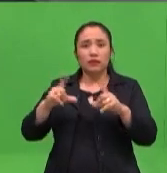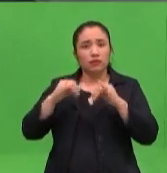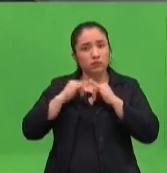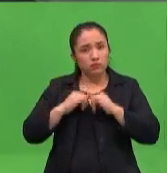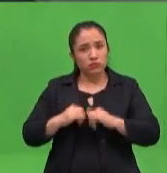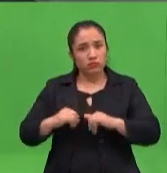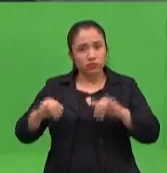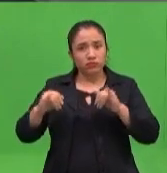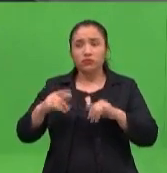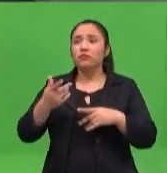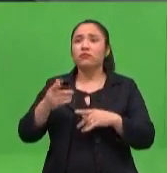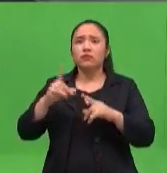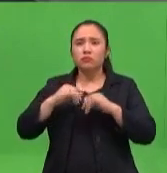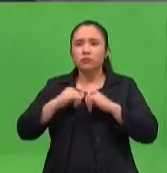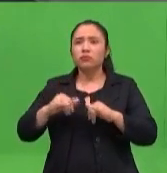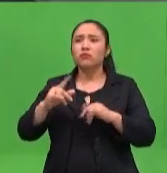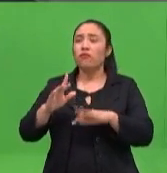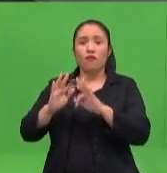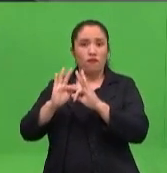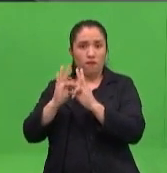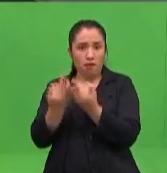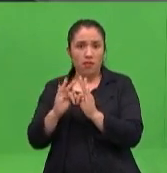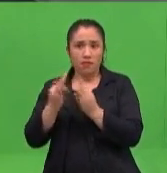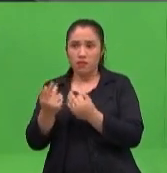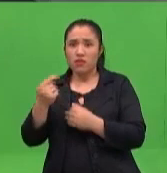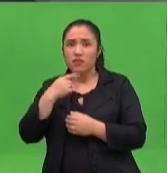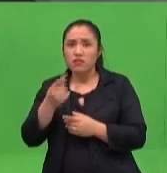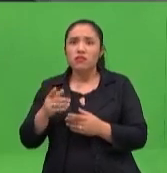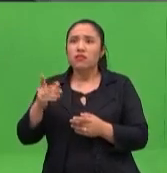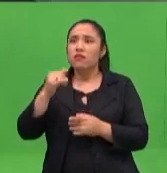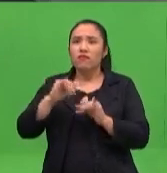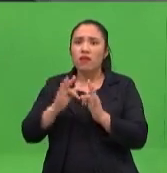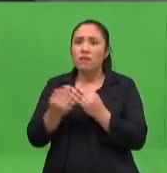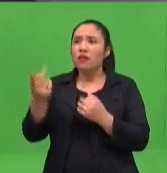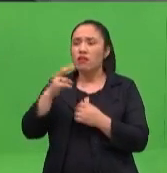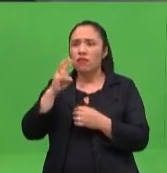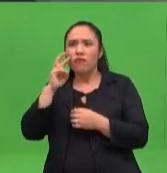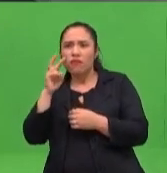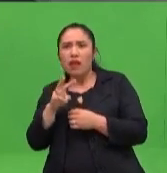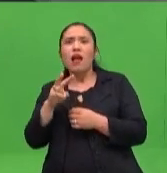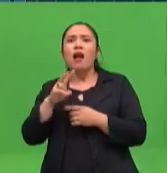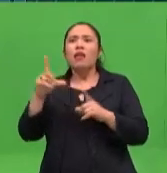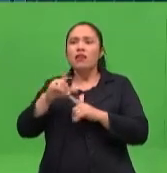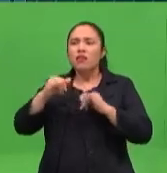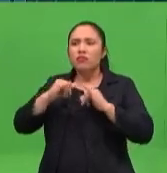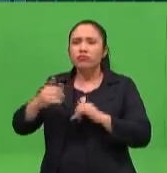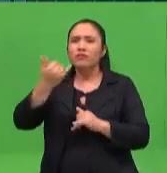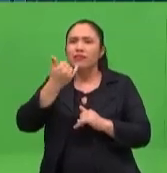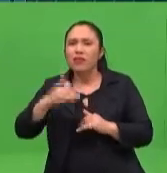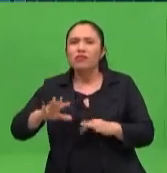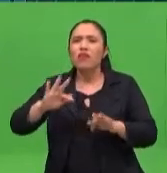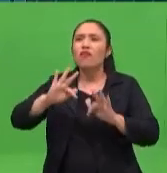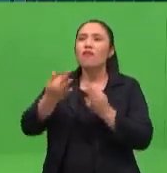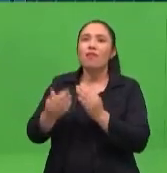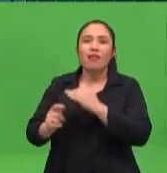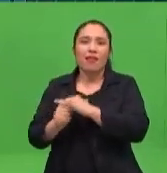qué sé yo, centenares de familias se comunicaron con nosotros diciéndonos que los niños parece que volvieron a, como su primer día de